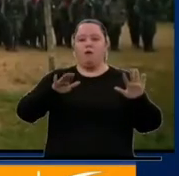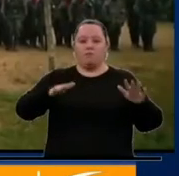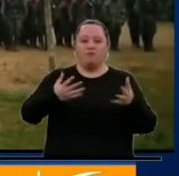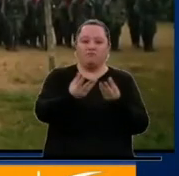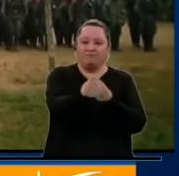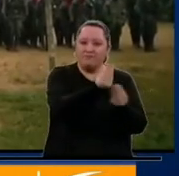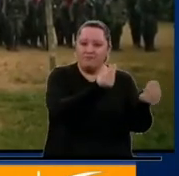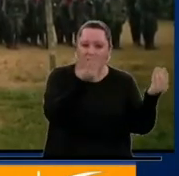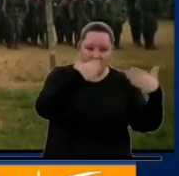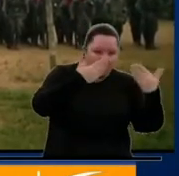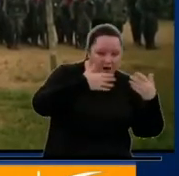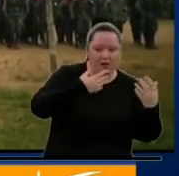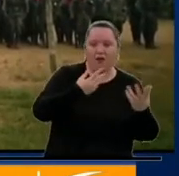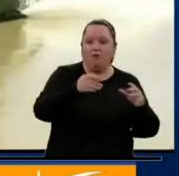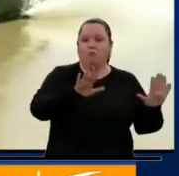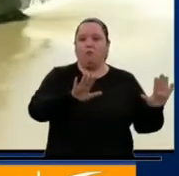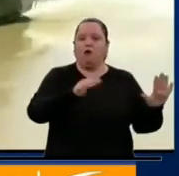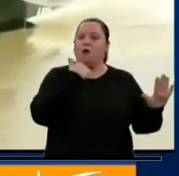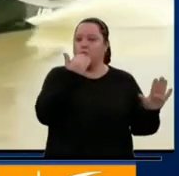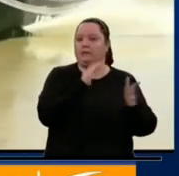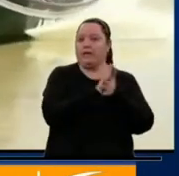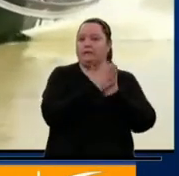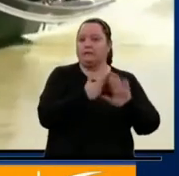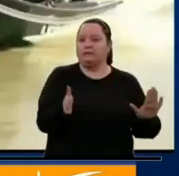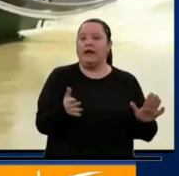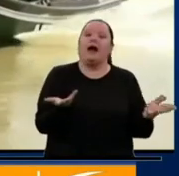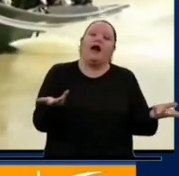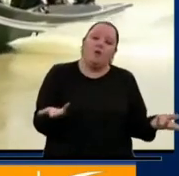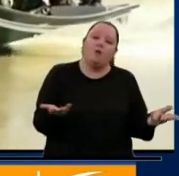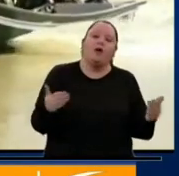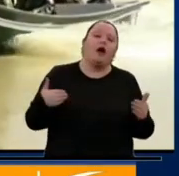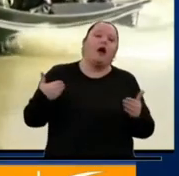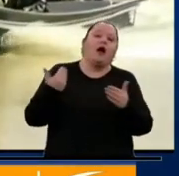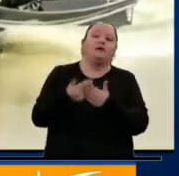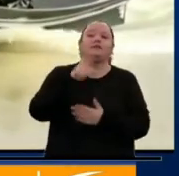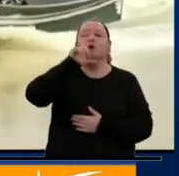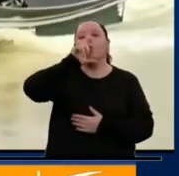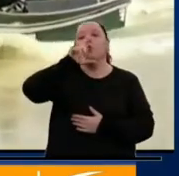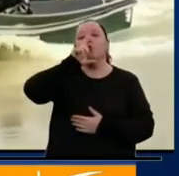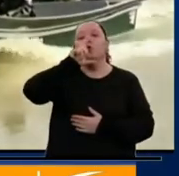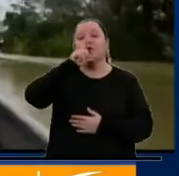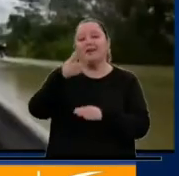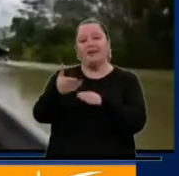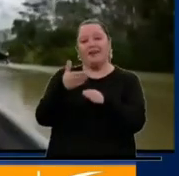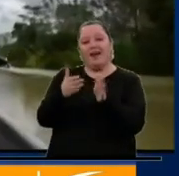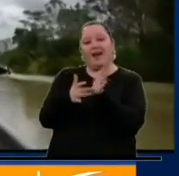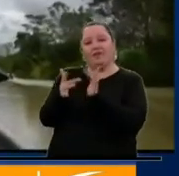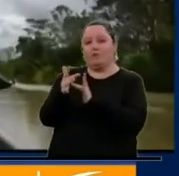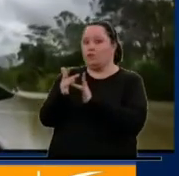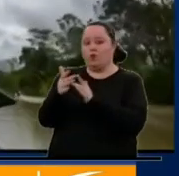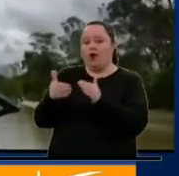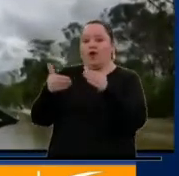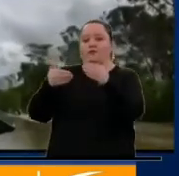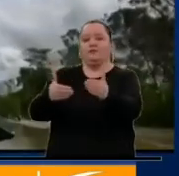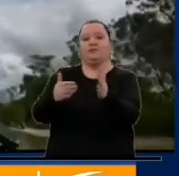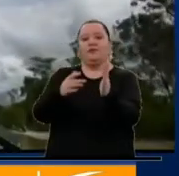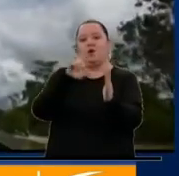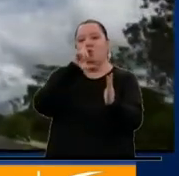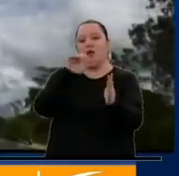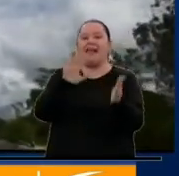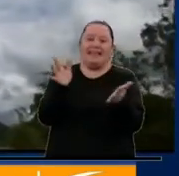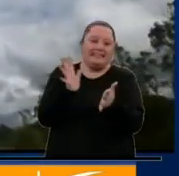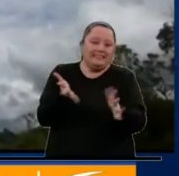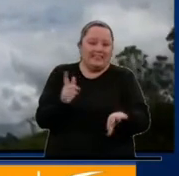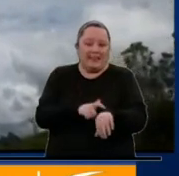criminales ha traído paz. Eso se llevará entonces hasta el mes de junio y no en abril como se tendría previsto. Eso más o menos son los